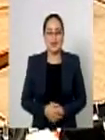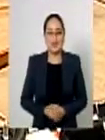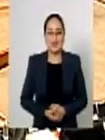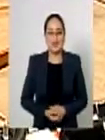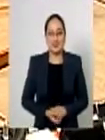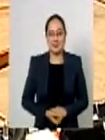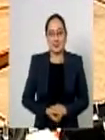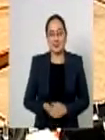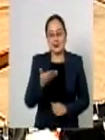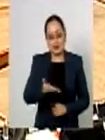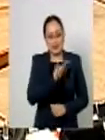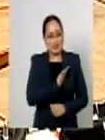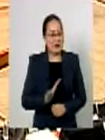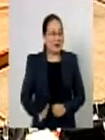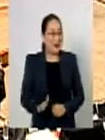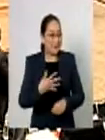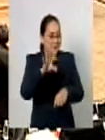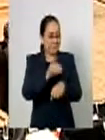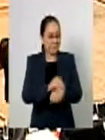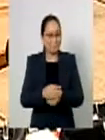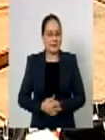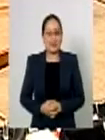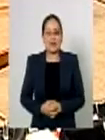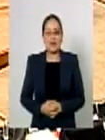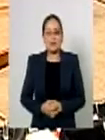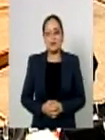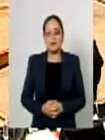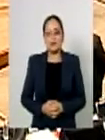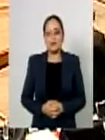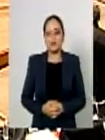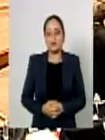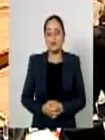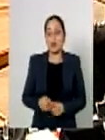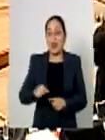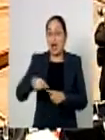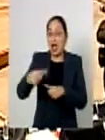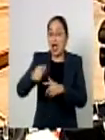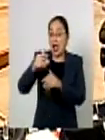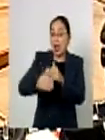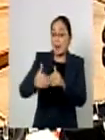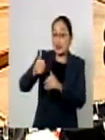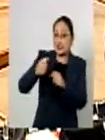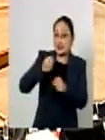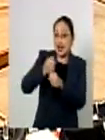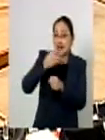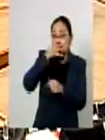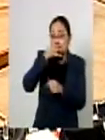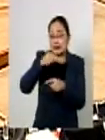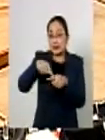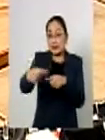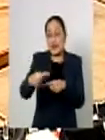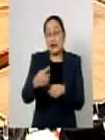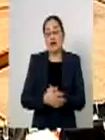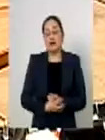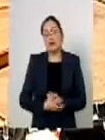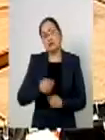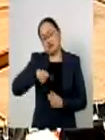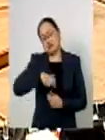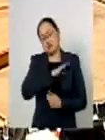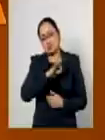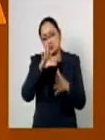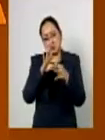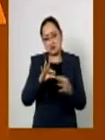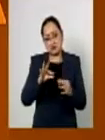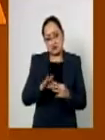Con su venia, presidente. En el ocaso del sexenio, podemos decir con toda certeza que las